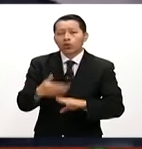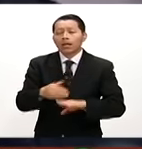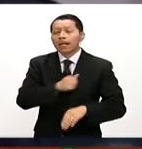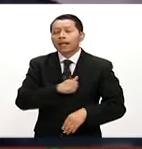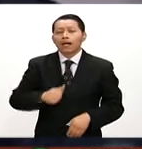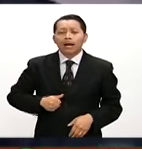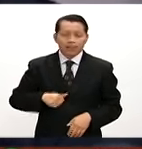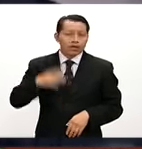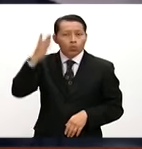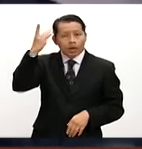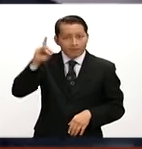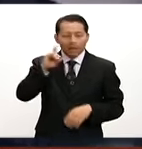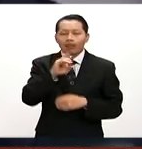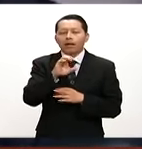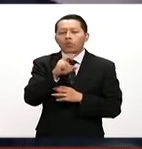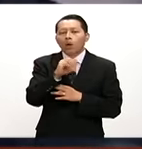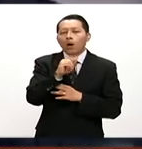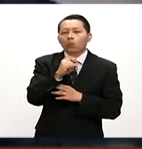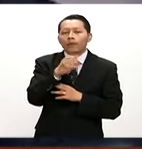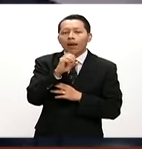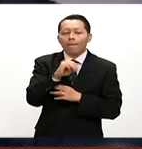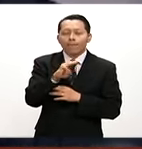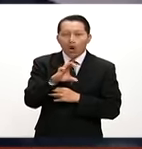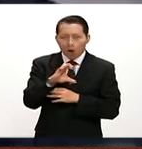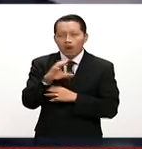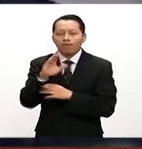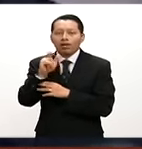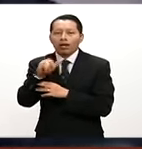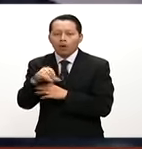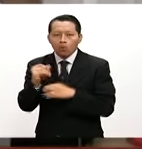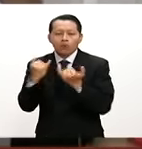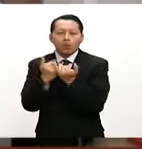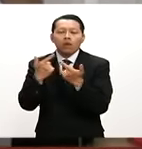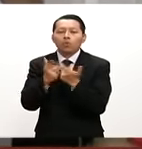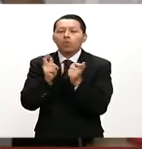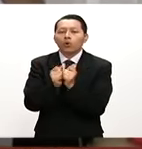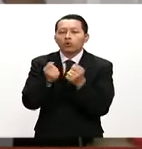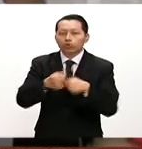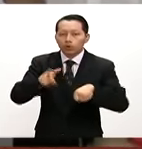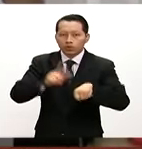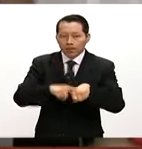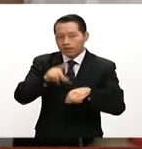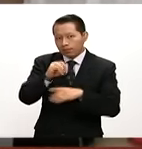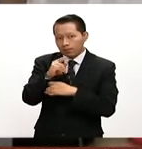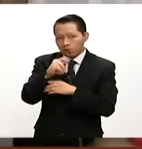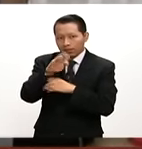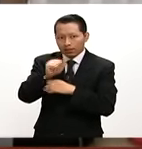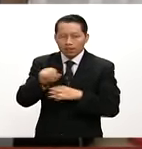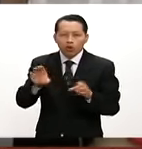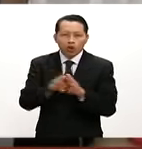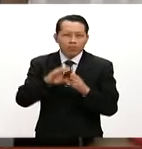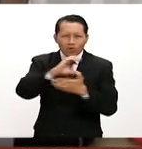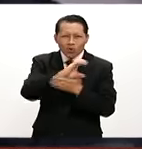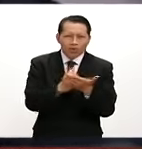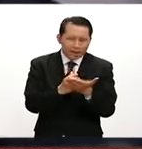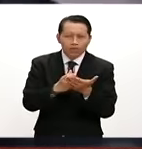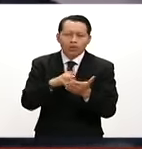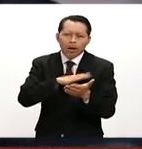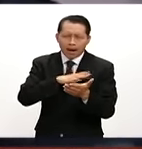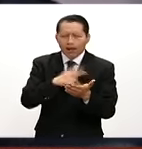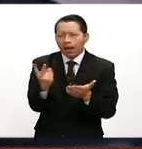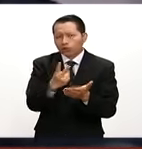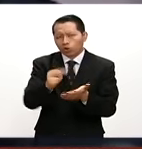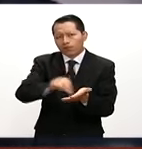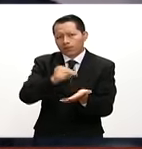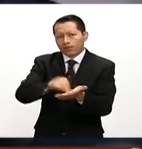Cuernavaca, Cuauhtémoc Blanco, y los dirigentes del Partido Socialdemócrata por un supuesto contrato que firmaron ambas